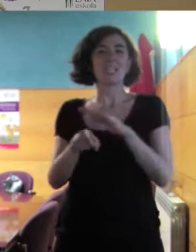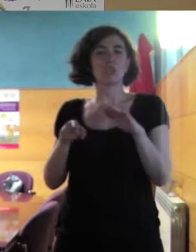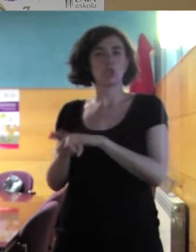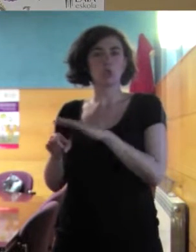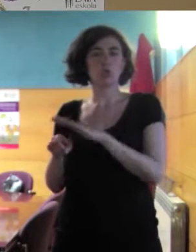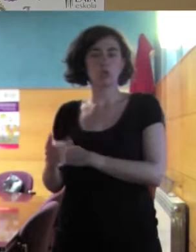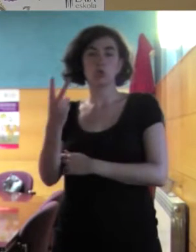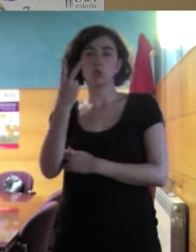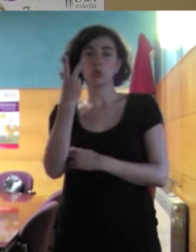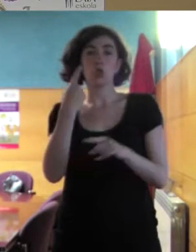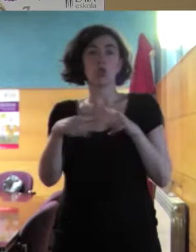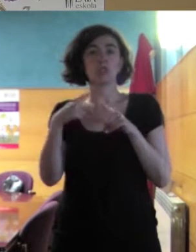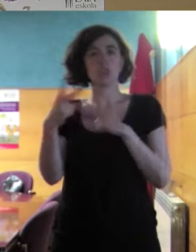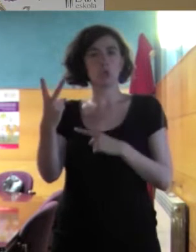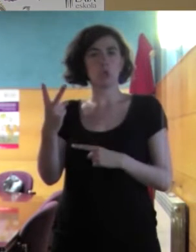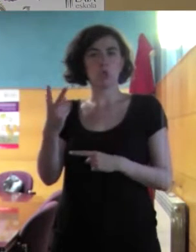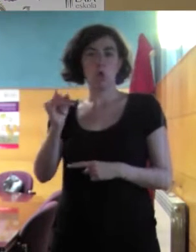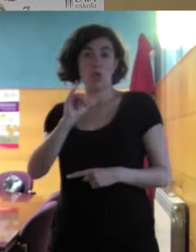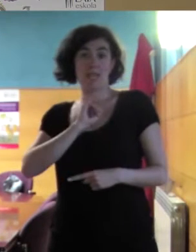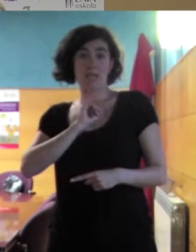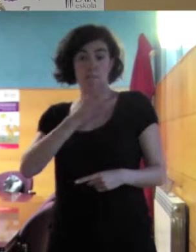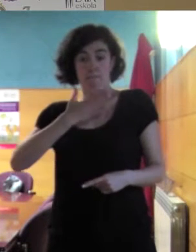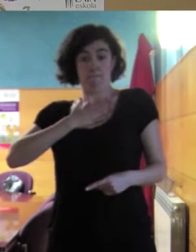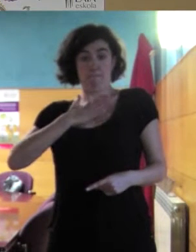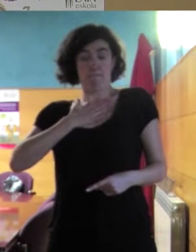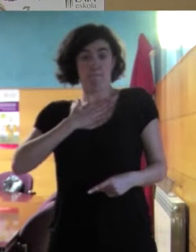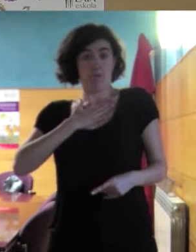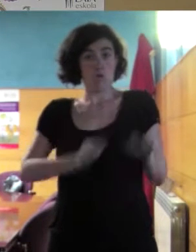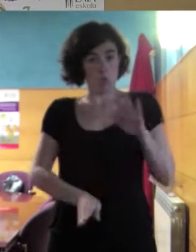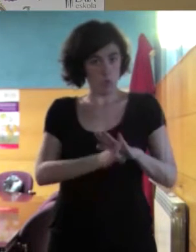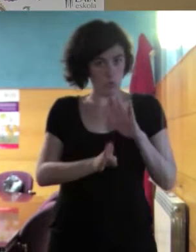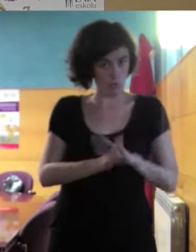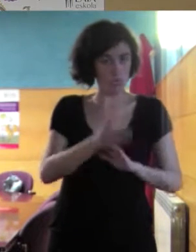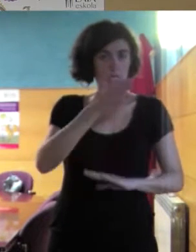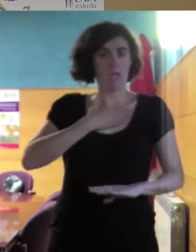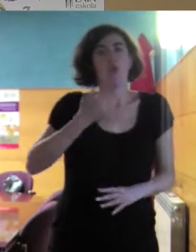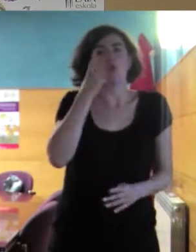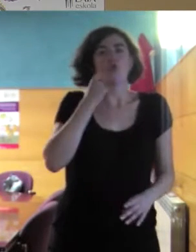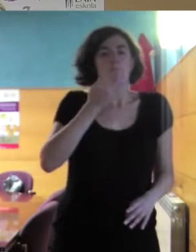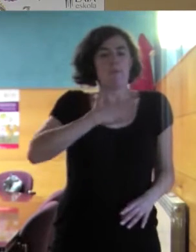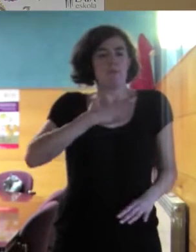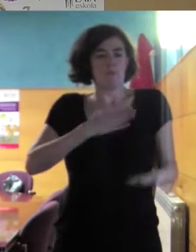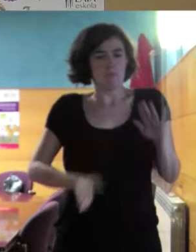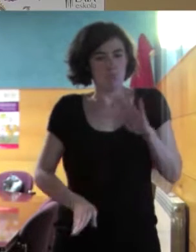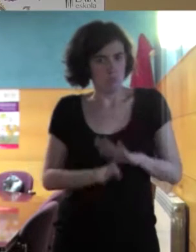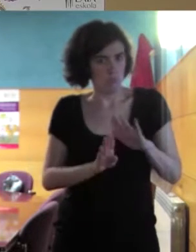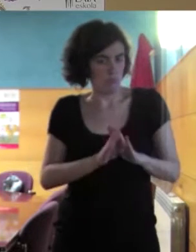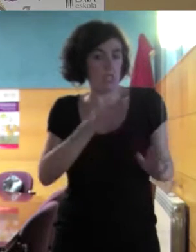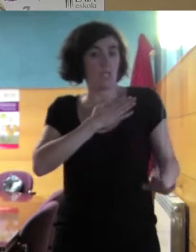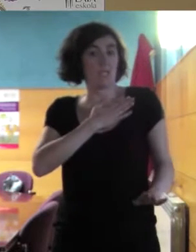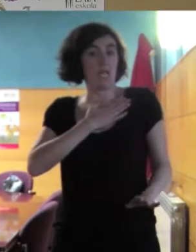Quiero mantener mi identidad de origen, quiero mantener mis costumbres, vamos a decir, por decirlo de una manera sencilla,